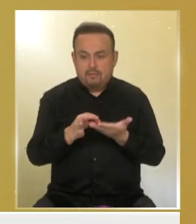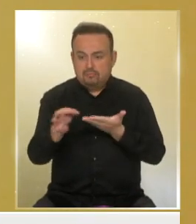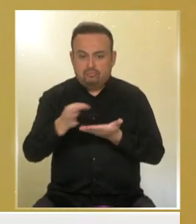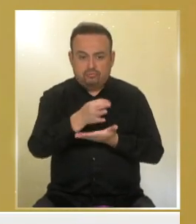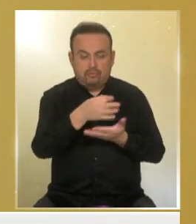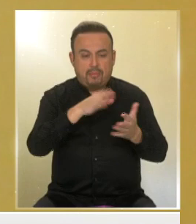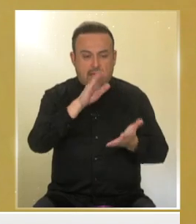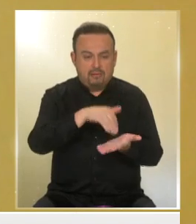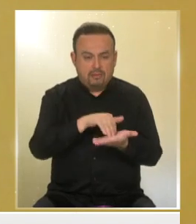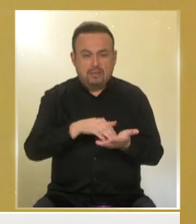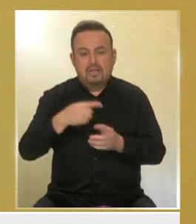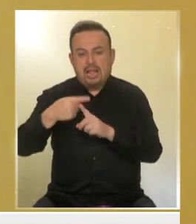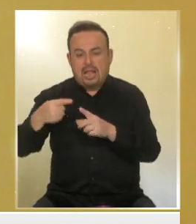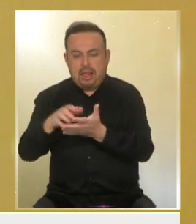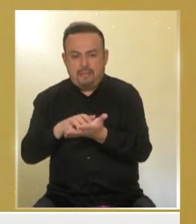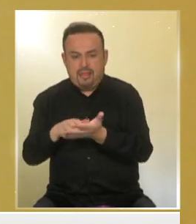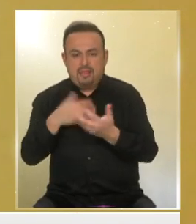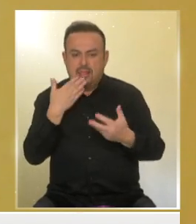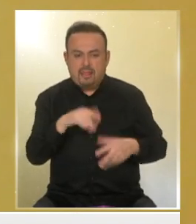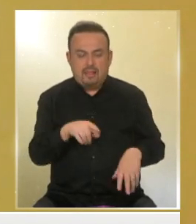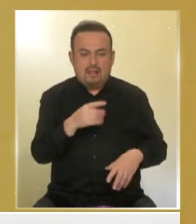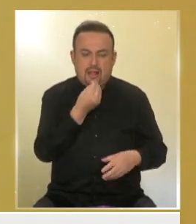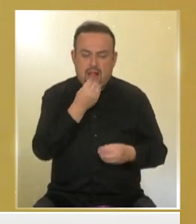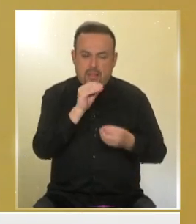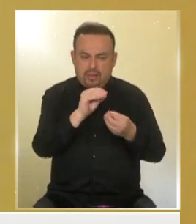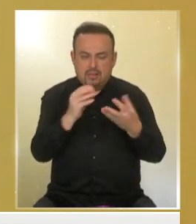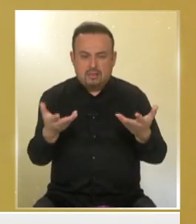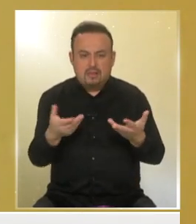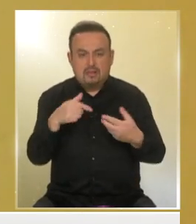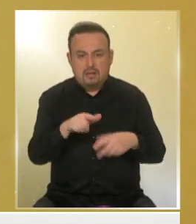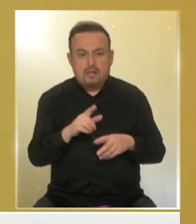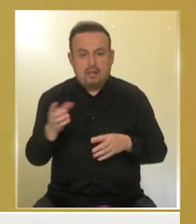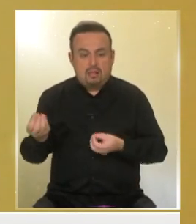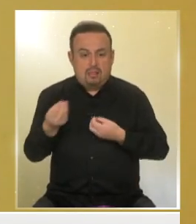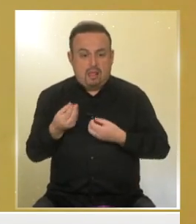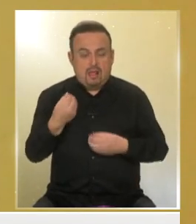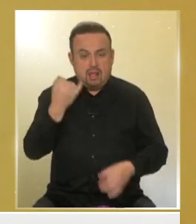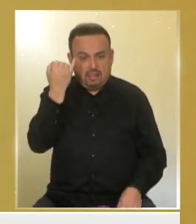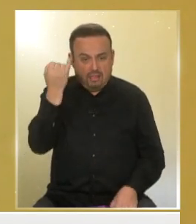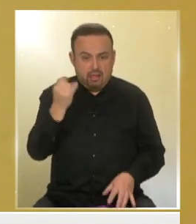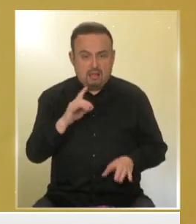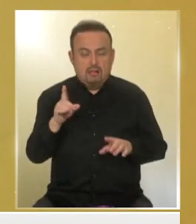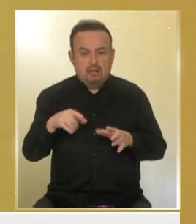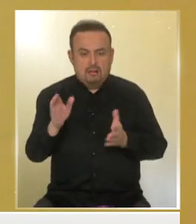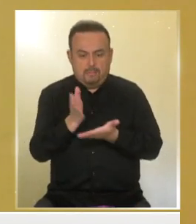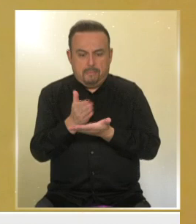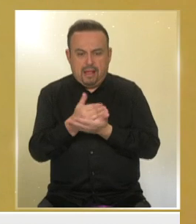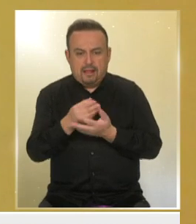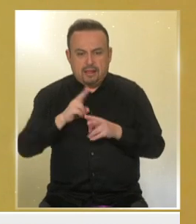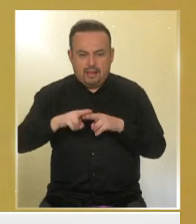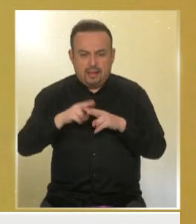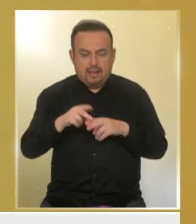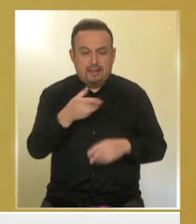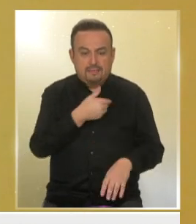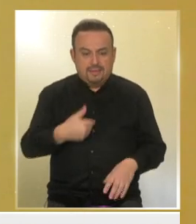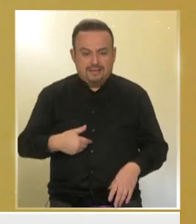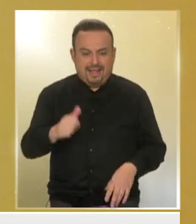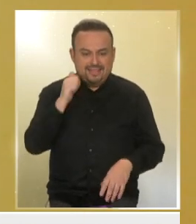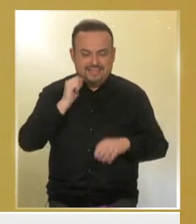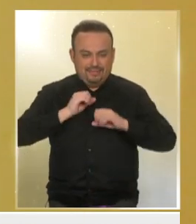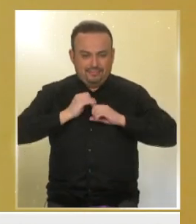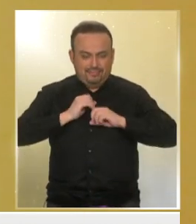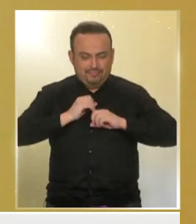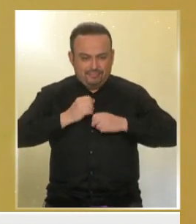vulnerables, la clase media, y en particular el tema de la alimentación. De hecho, no trajo algunas ideas sobre el plan de alimentos que anunció el presidente el día de ayer.